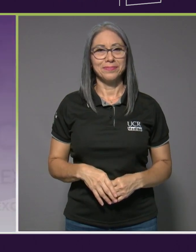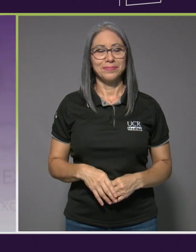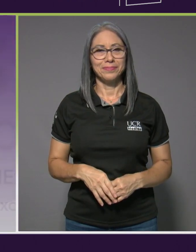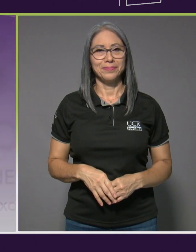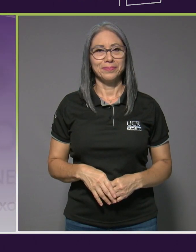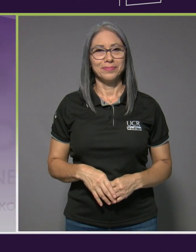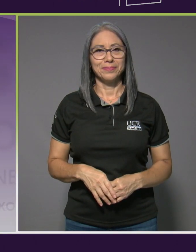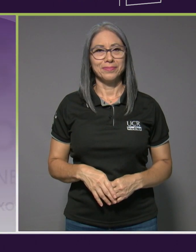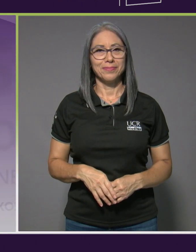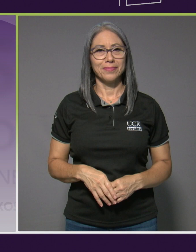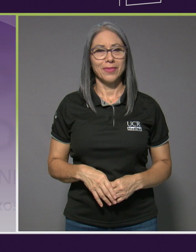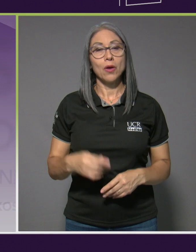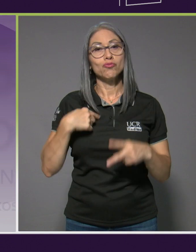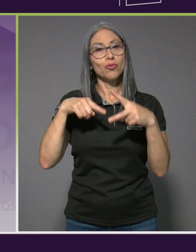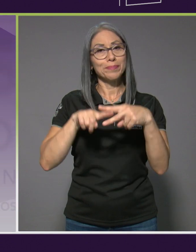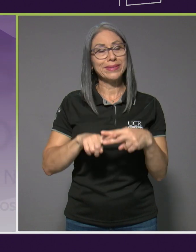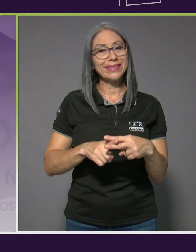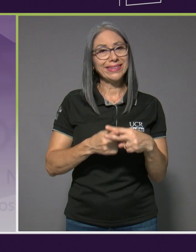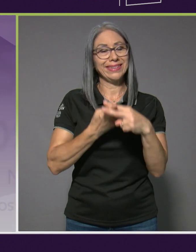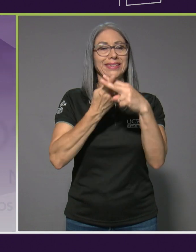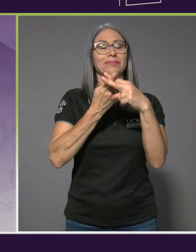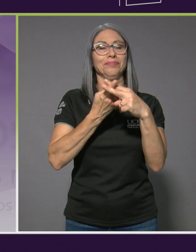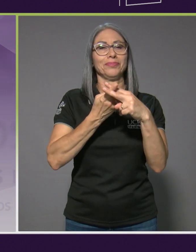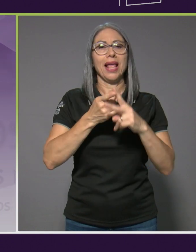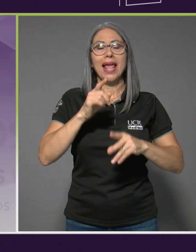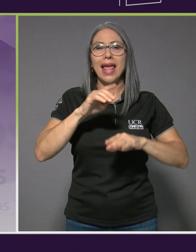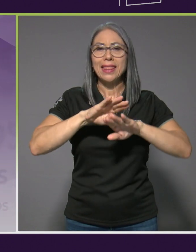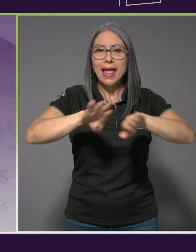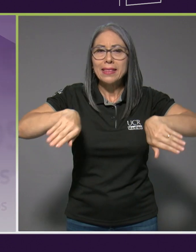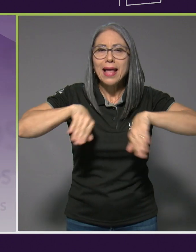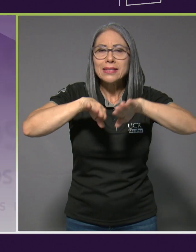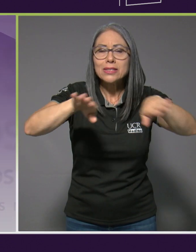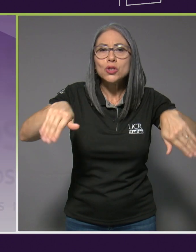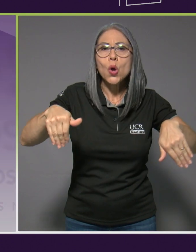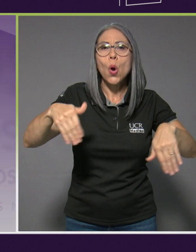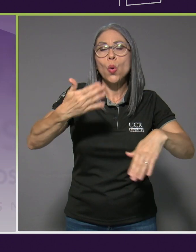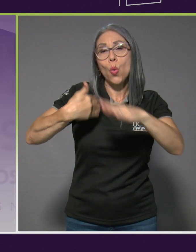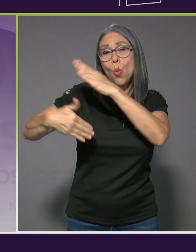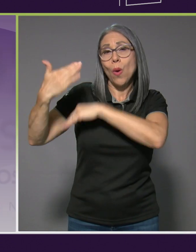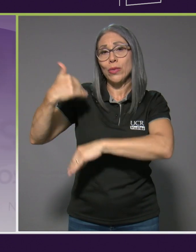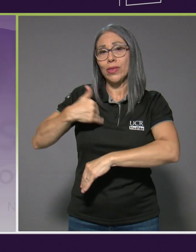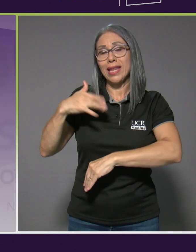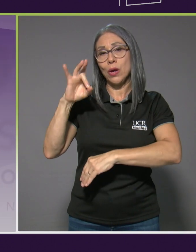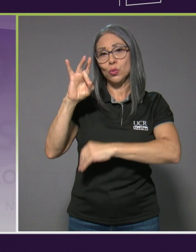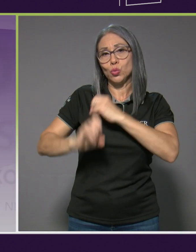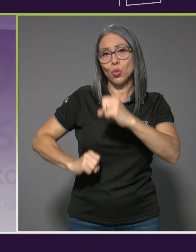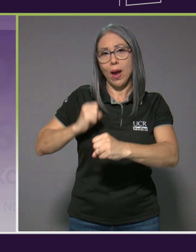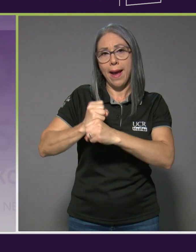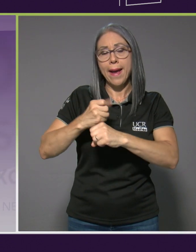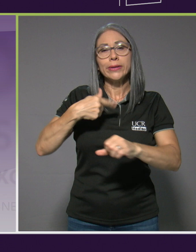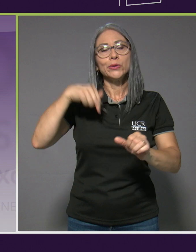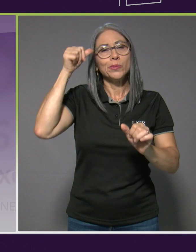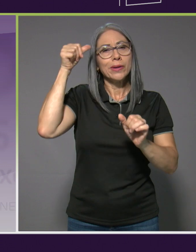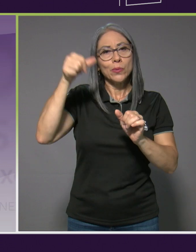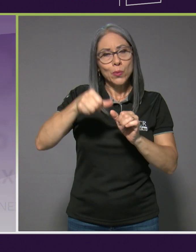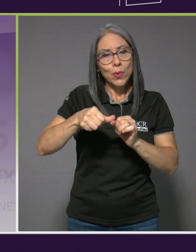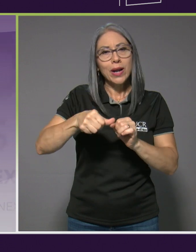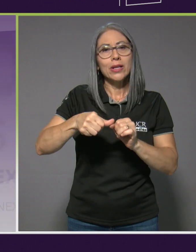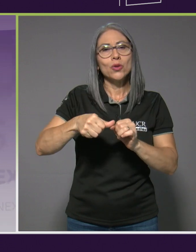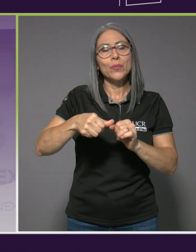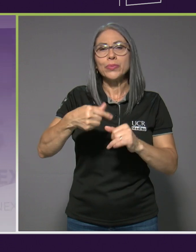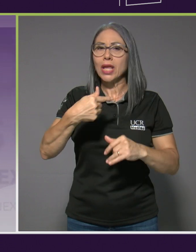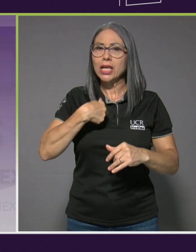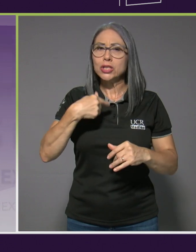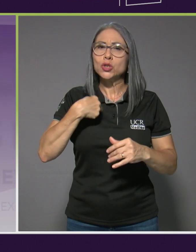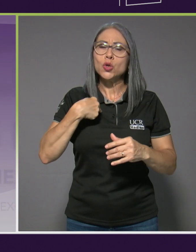Yo empecé natación cuando tenía ocho años, me acuerdo que hice unos años